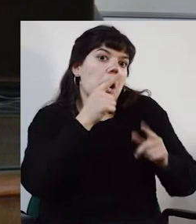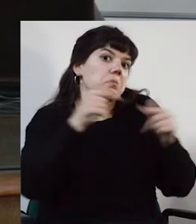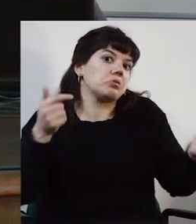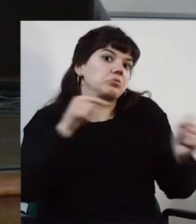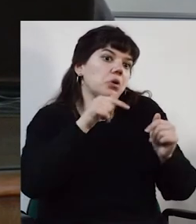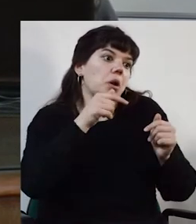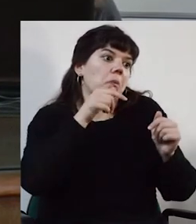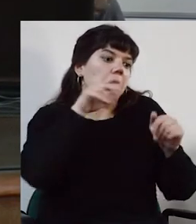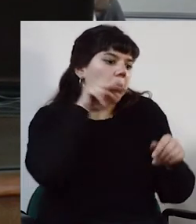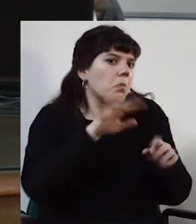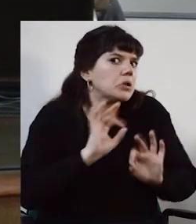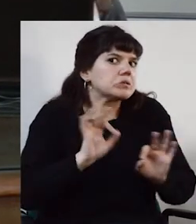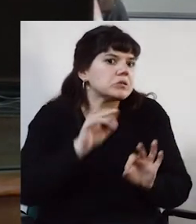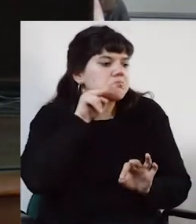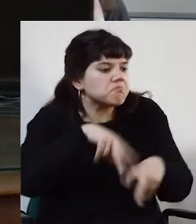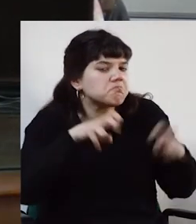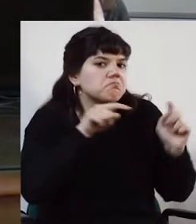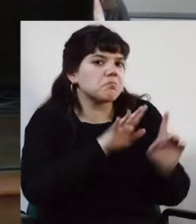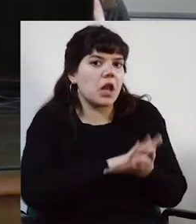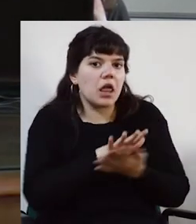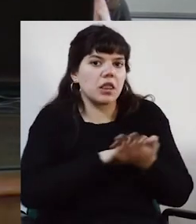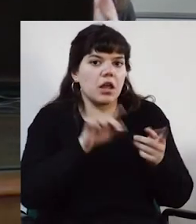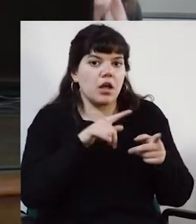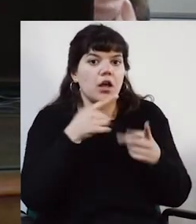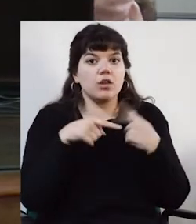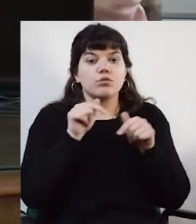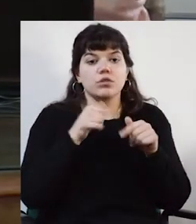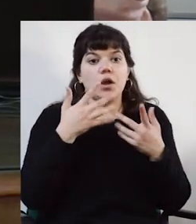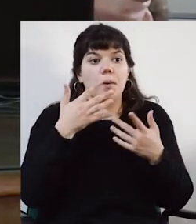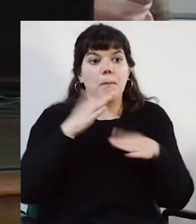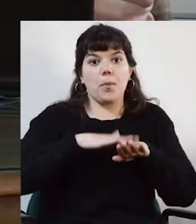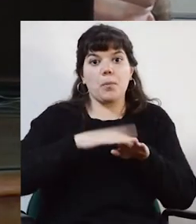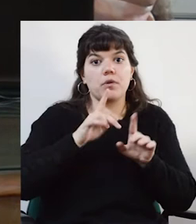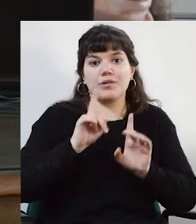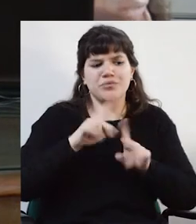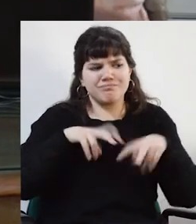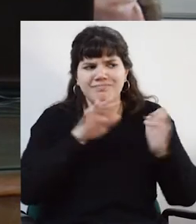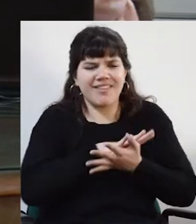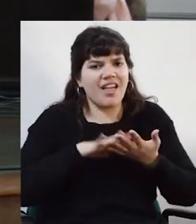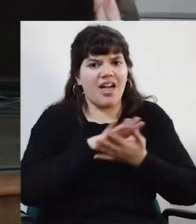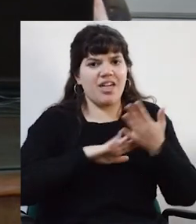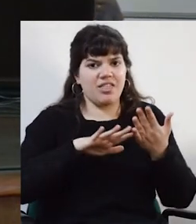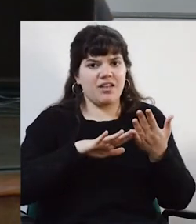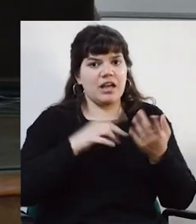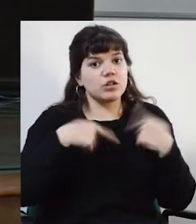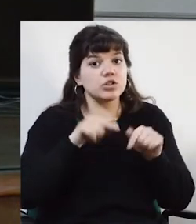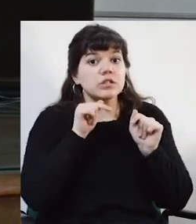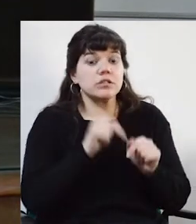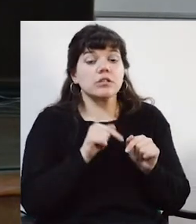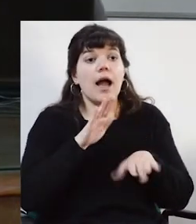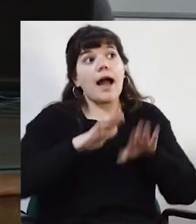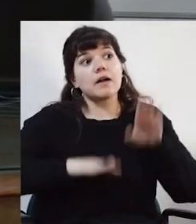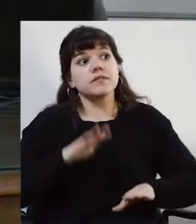que nadie evaluó. Porque además, el sitio de CECIC dice expresamente que la CECIC no evaluó nada. Y a veces es,